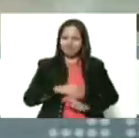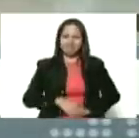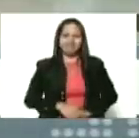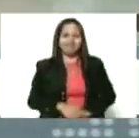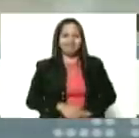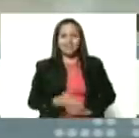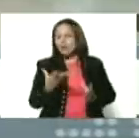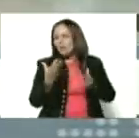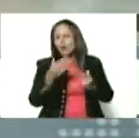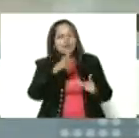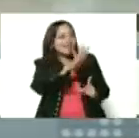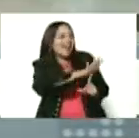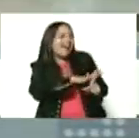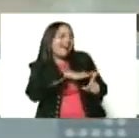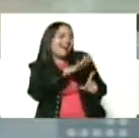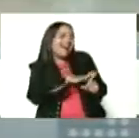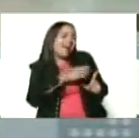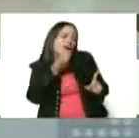Muy consentido.